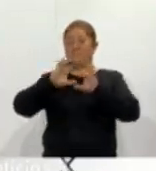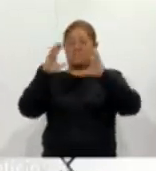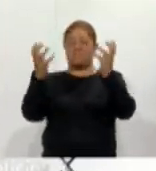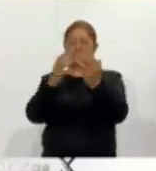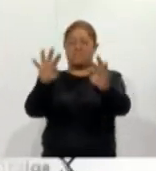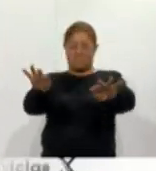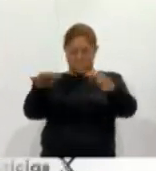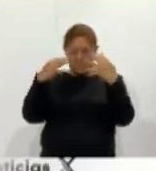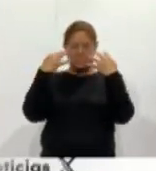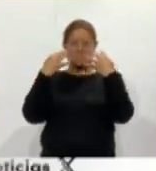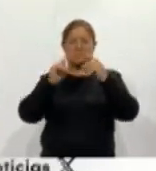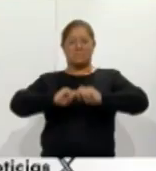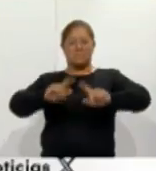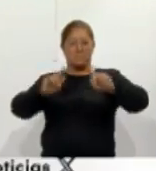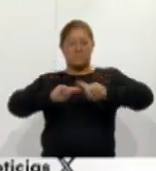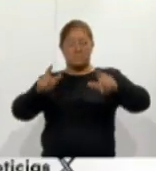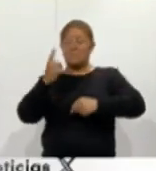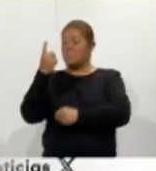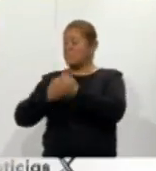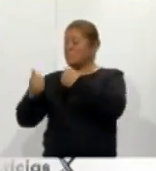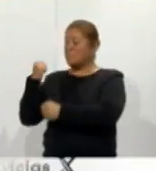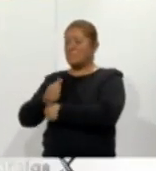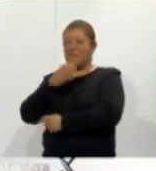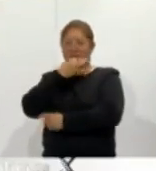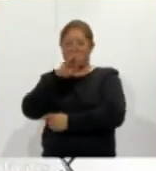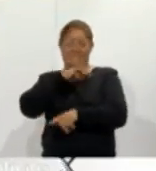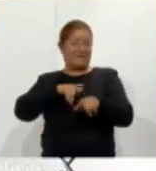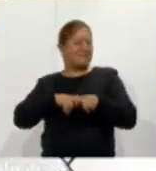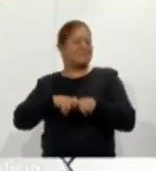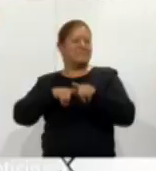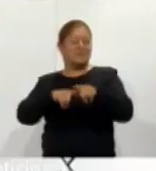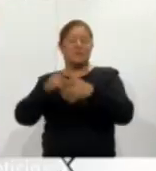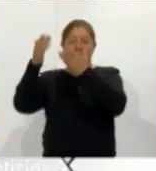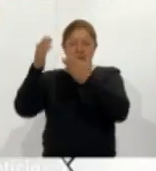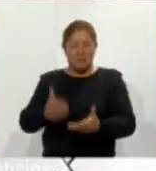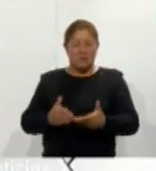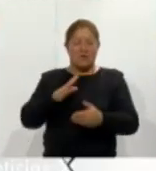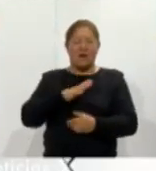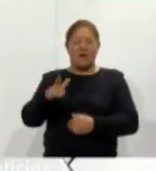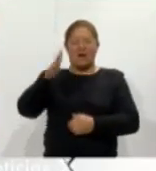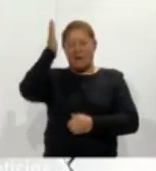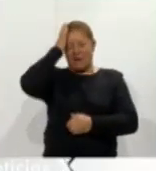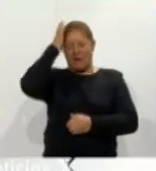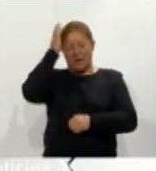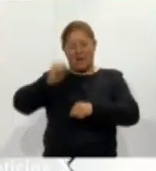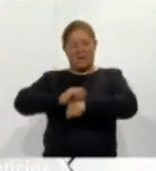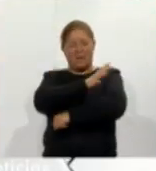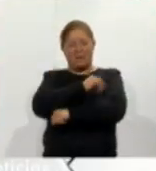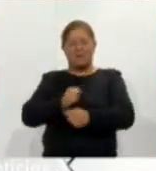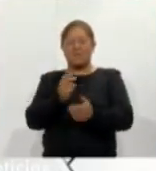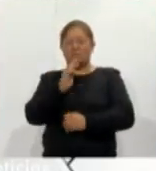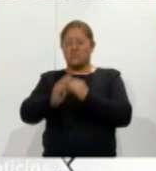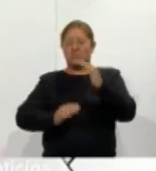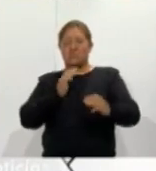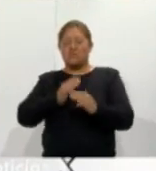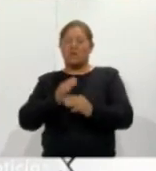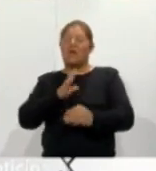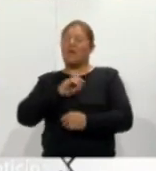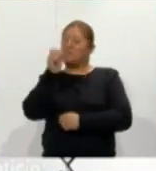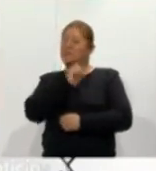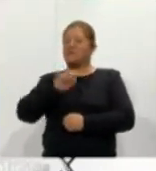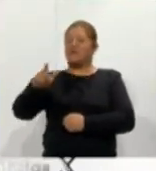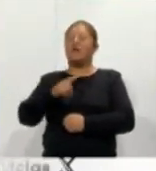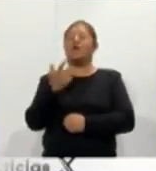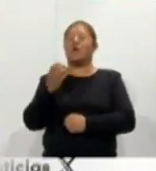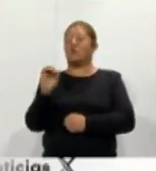posicionaron en Tlaxcala el año anterior la fiesta continuó al recibir la sede del campeonato mundial de la especialidad del 5 al